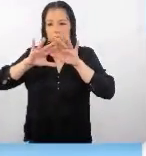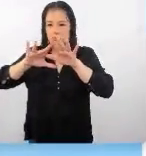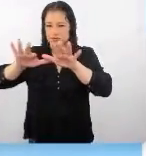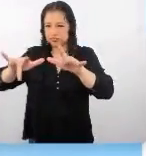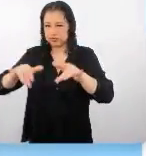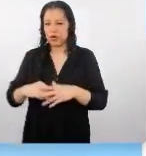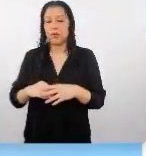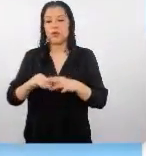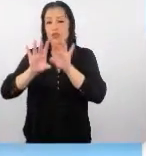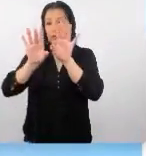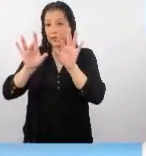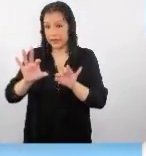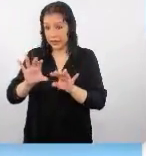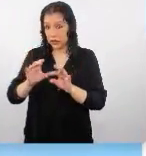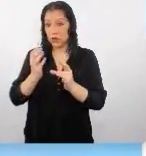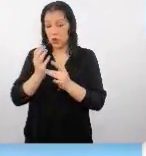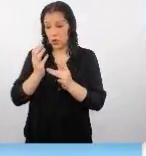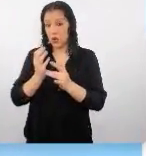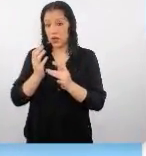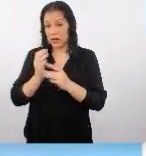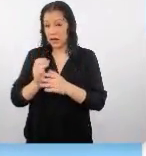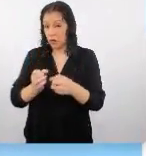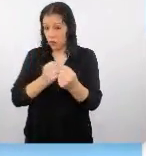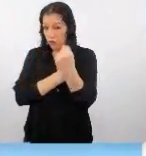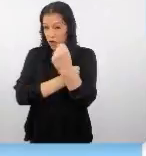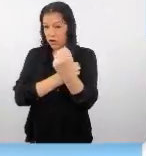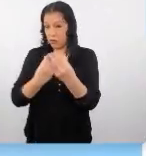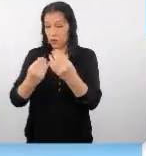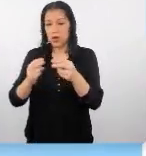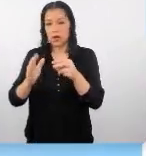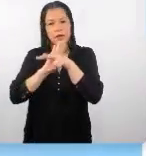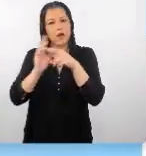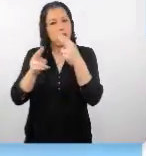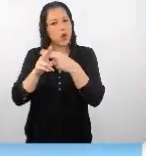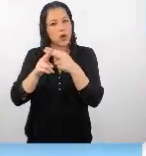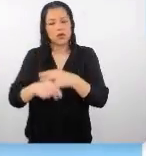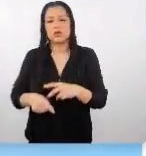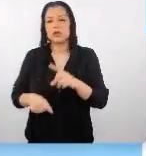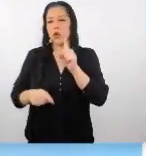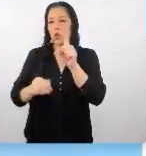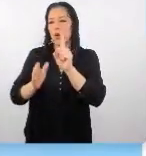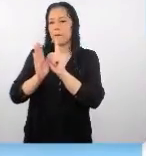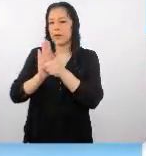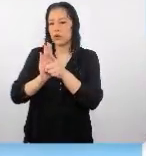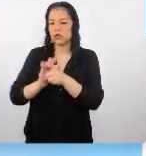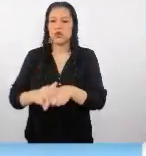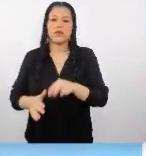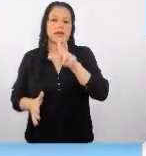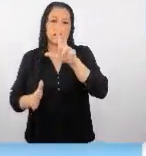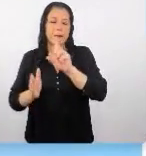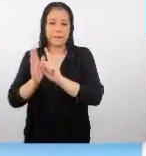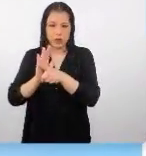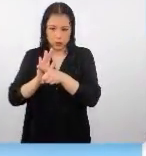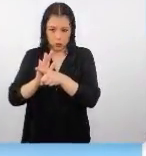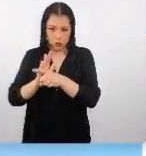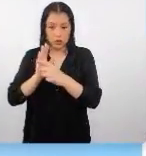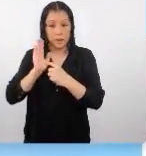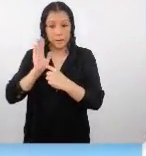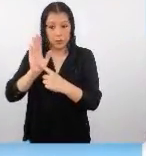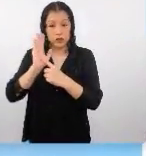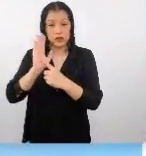nuestras redes sociales con videos cortos de uno de un minuto de tres minutos resaltando